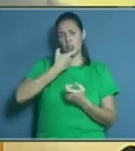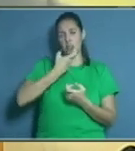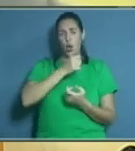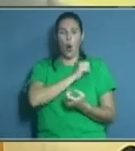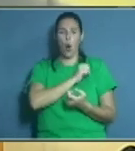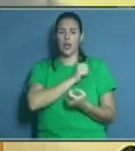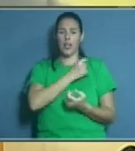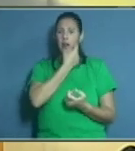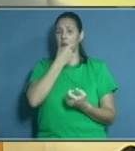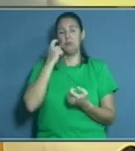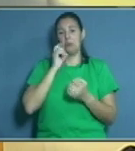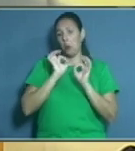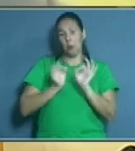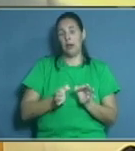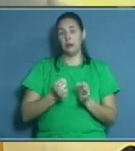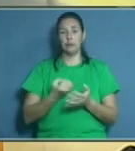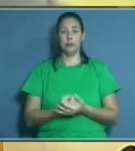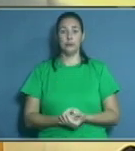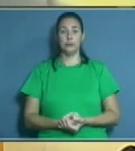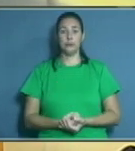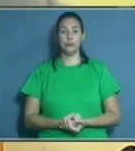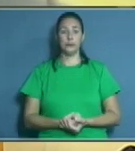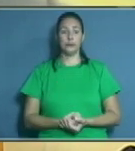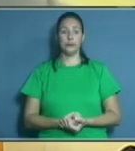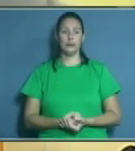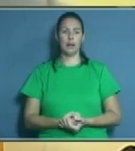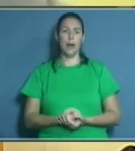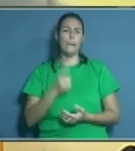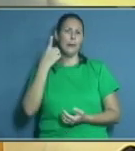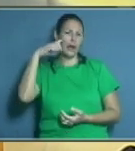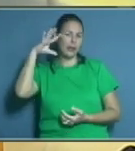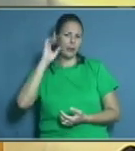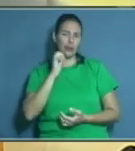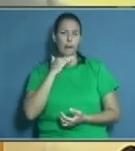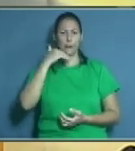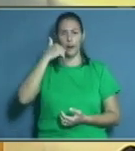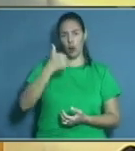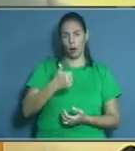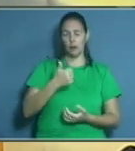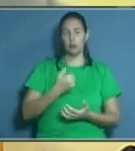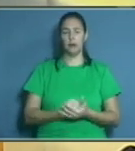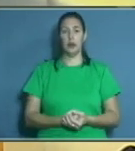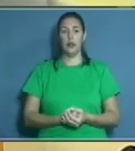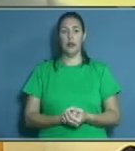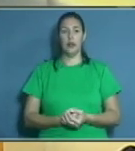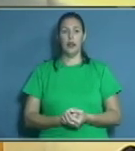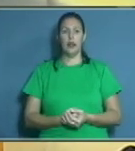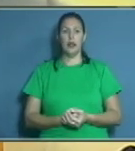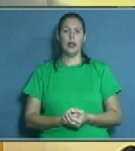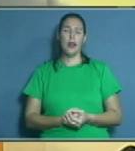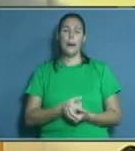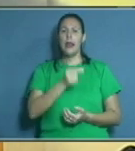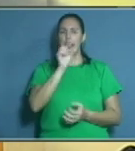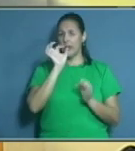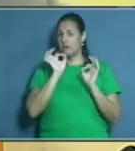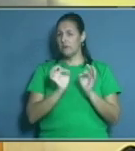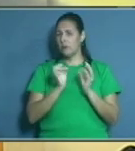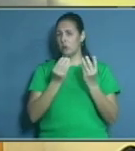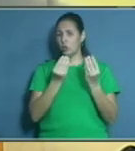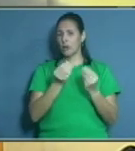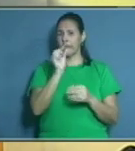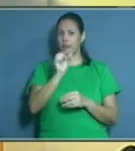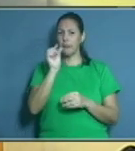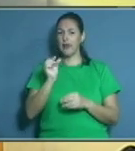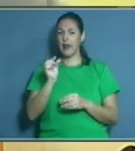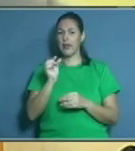ido no usarlas? para que se me entienda un tanto la pregunta, ¿es común la afección solo en